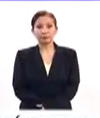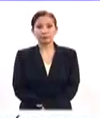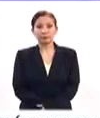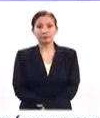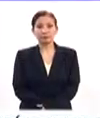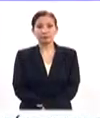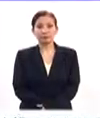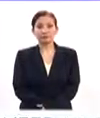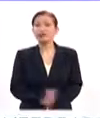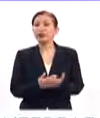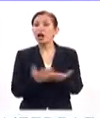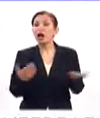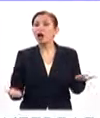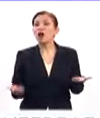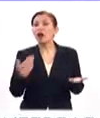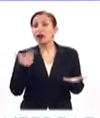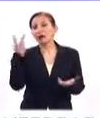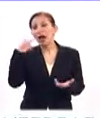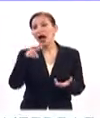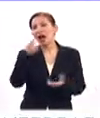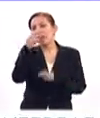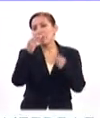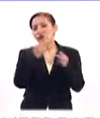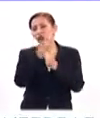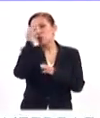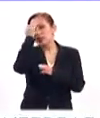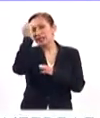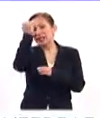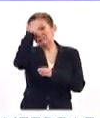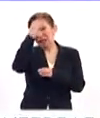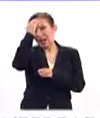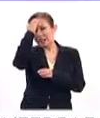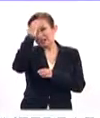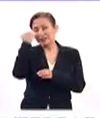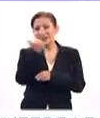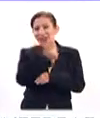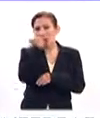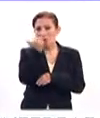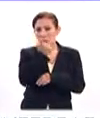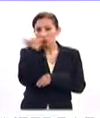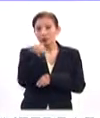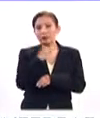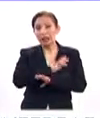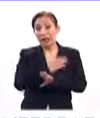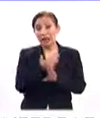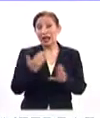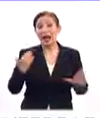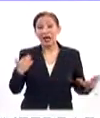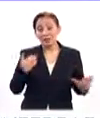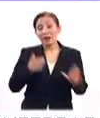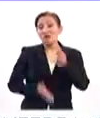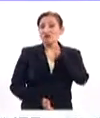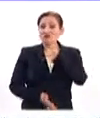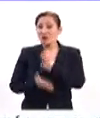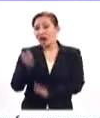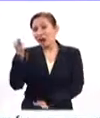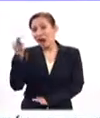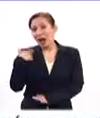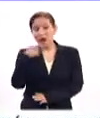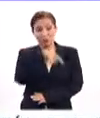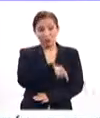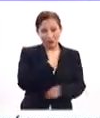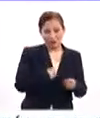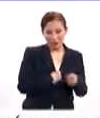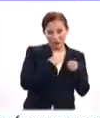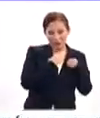Y bueno, ahora nos toca viajar por el mundo y conocer la experiencia de estudiantes que han tenido la oportunidad de moverse de donde